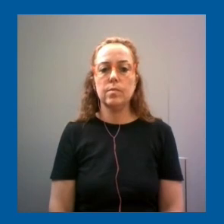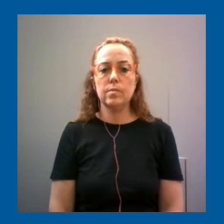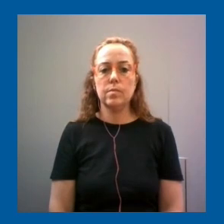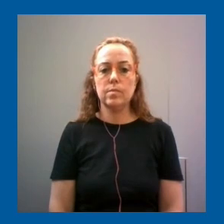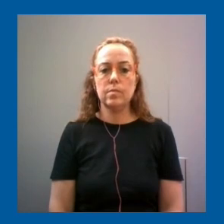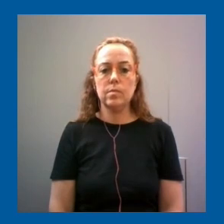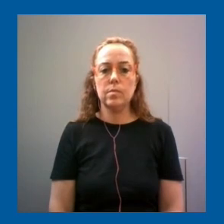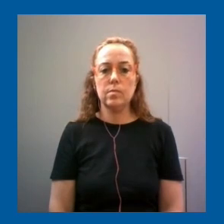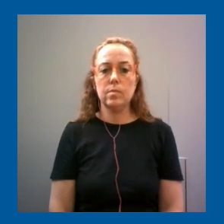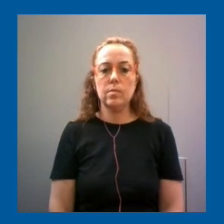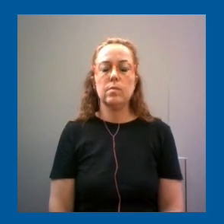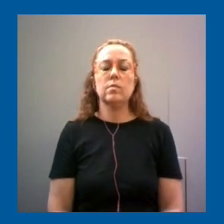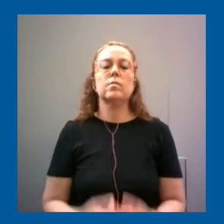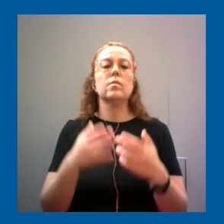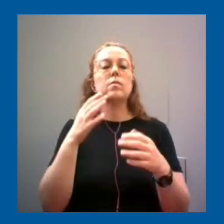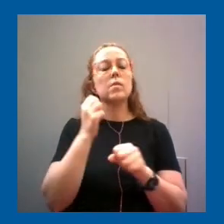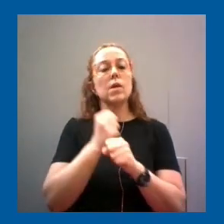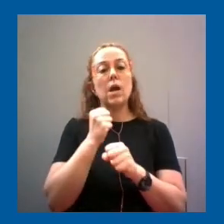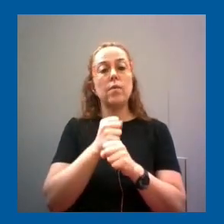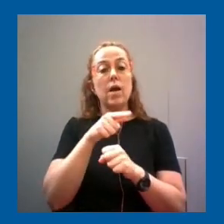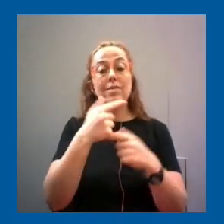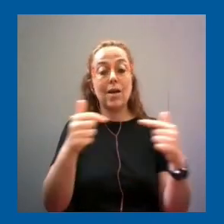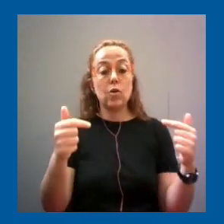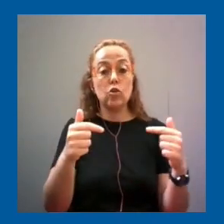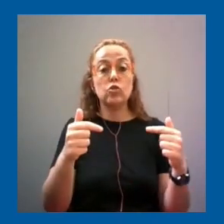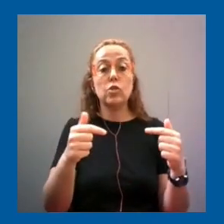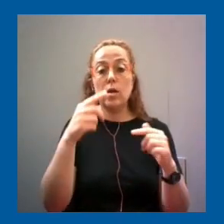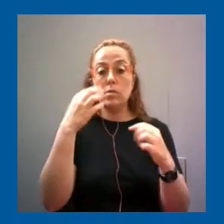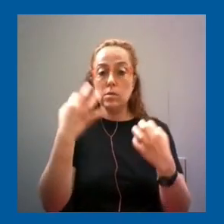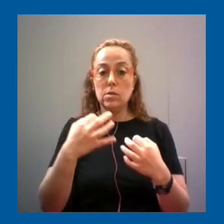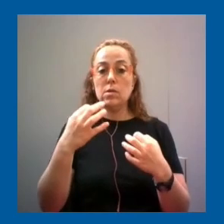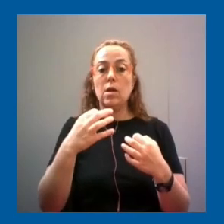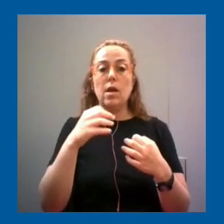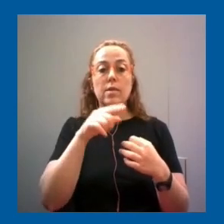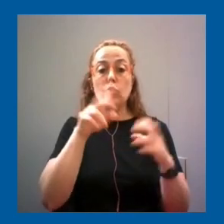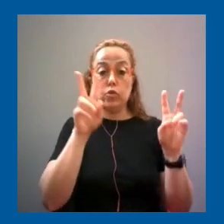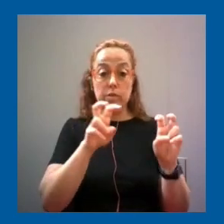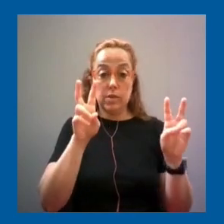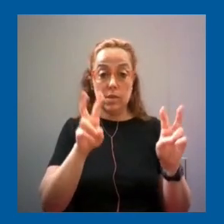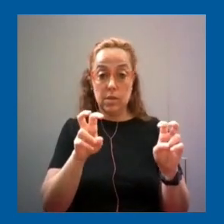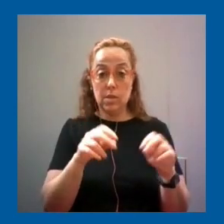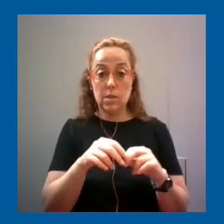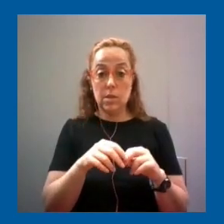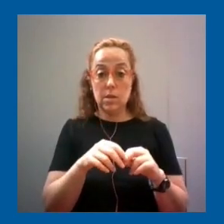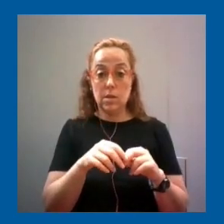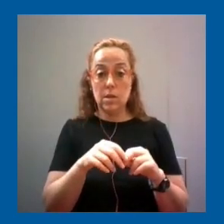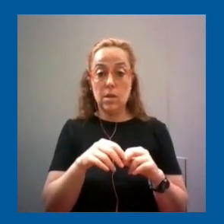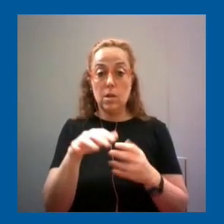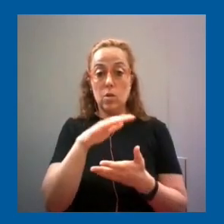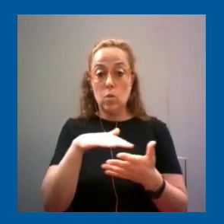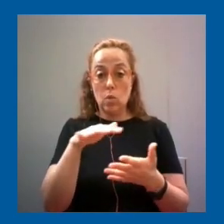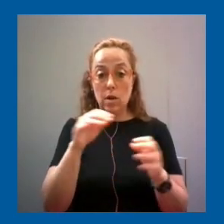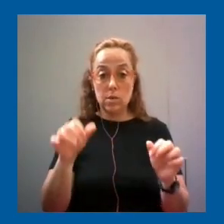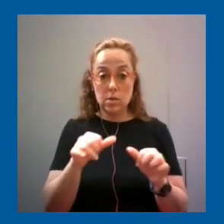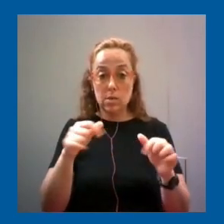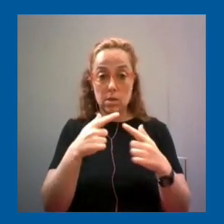el área donde se trabajan todas estas cosas en profundidad y donde se tratan de, por un lado, donde se desarrollan todas estas cosas, pero además